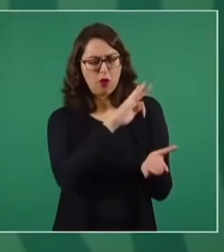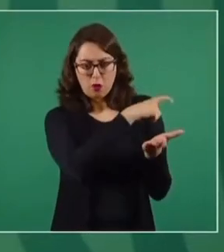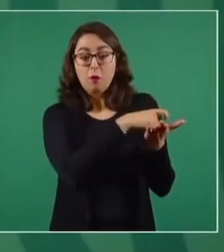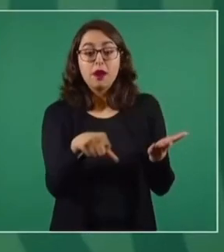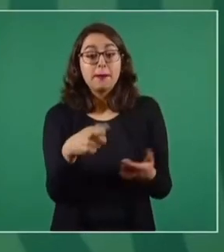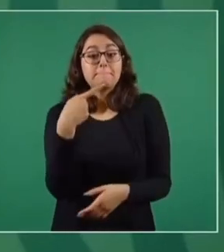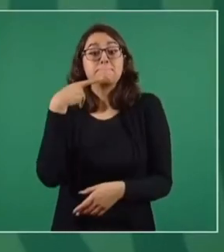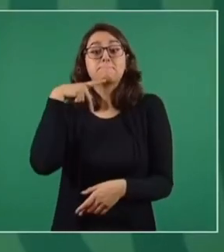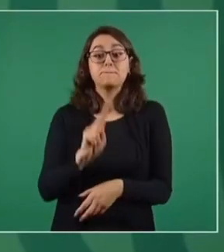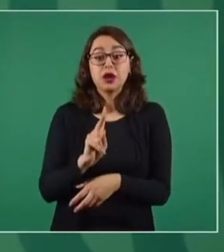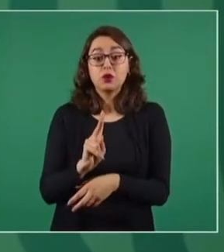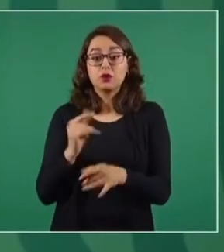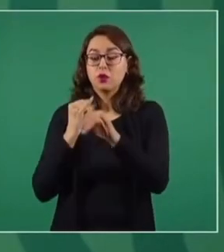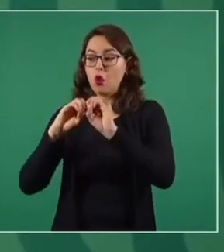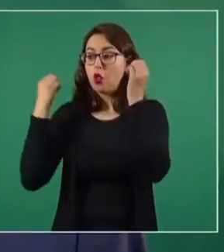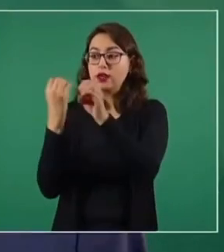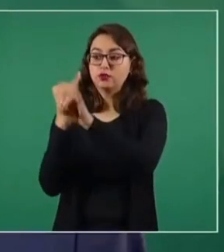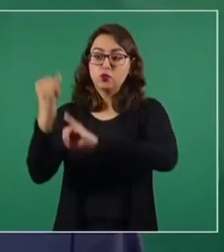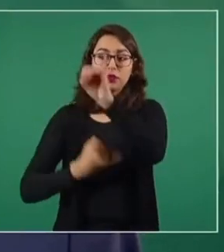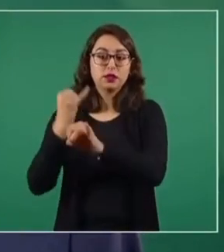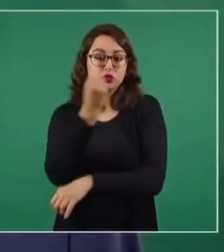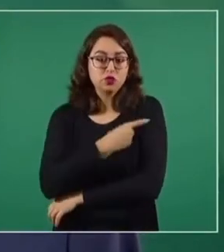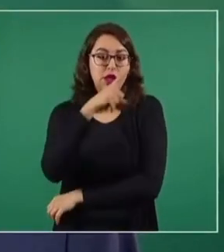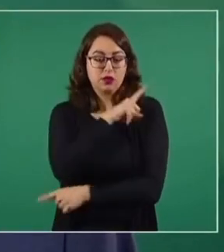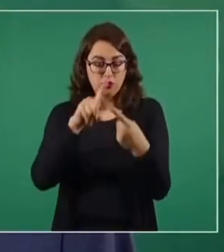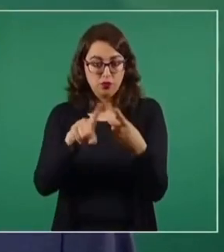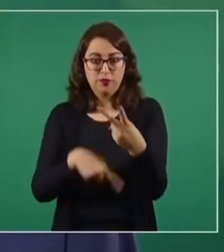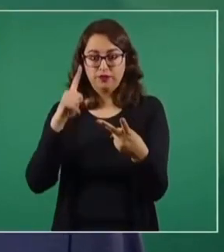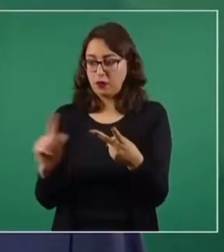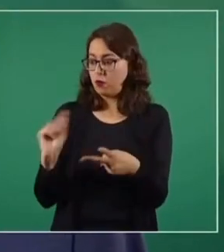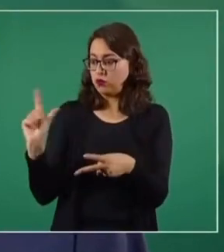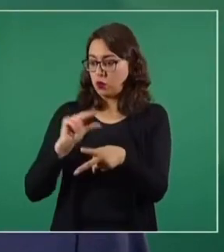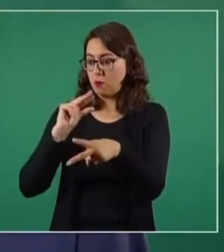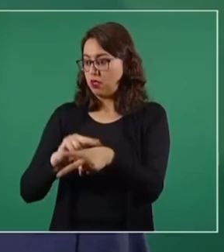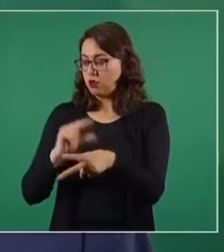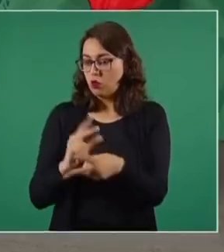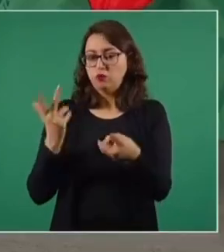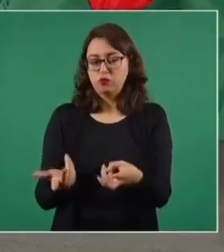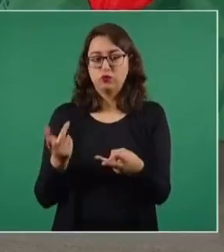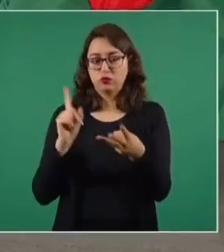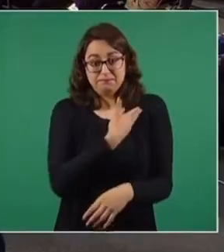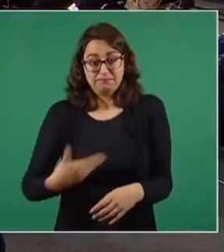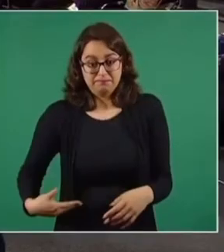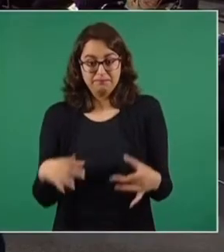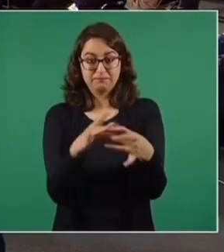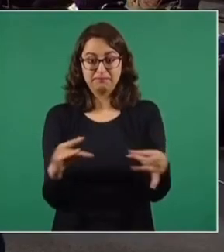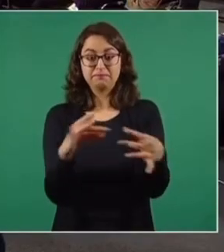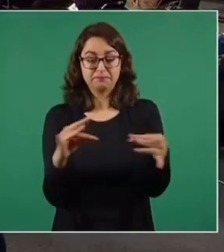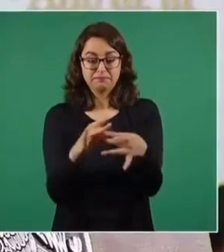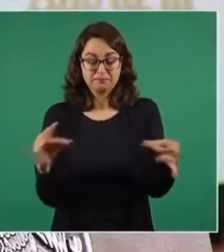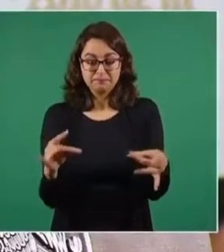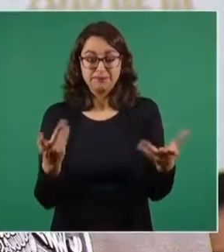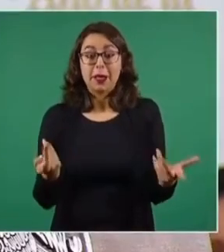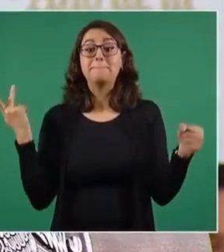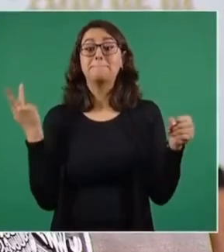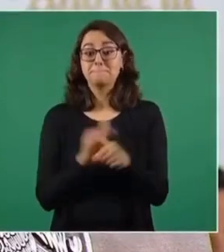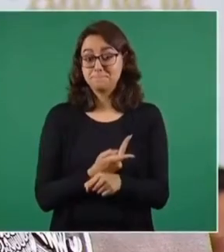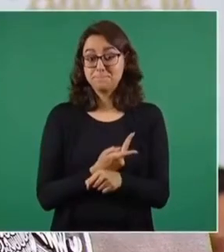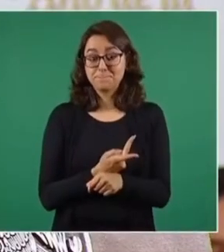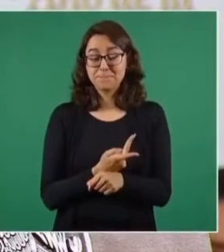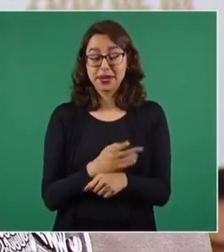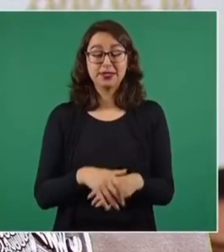los organismos internacionales de la salud, qué opinan los profesionales, qué opinan los científicos. Una poderosa,